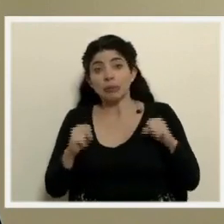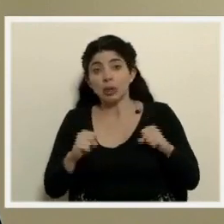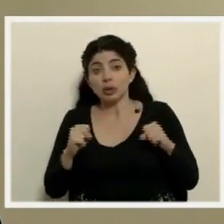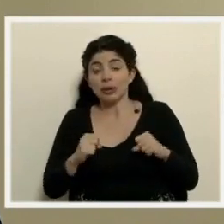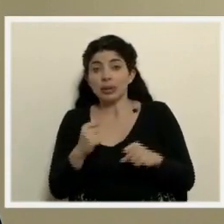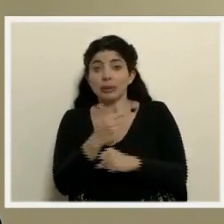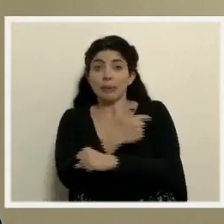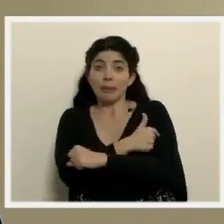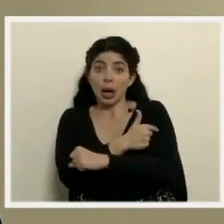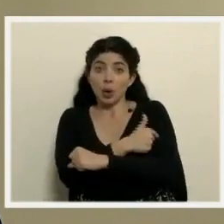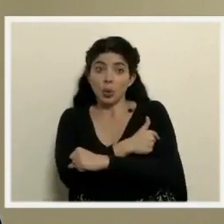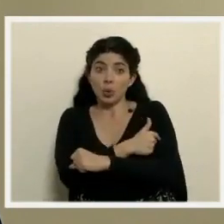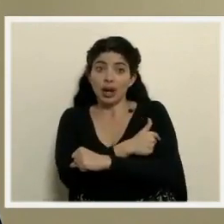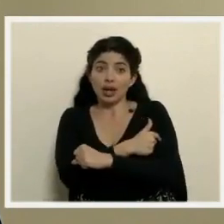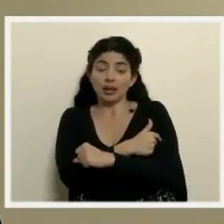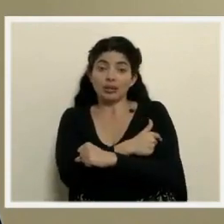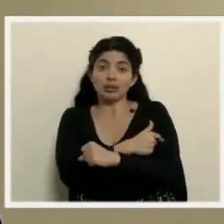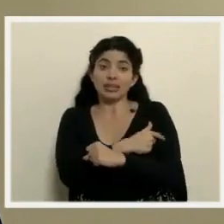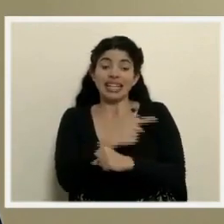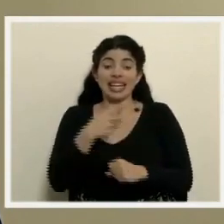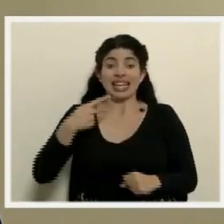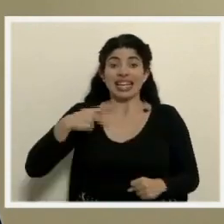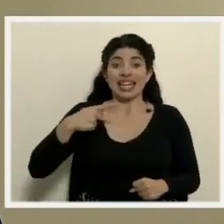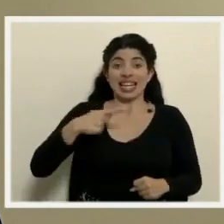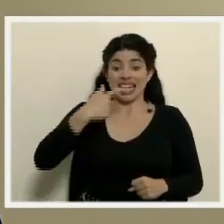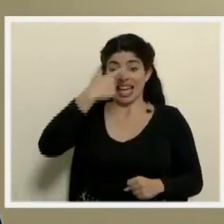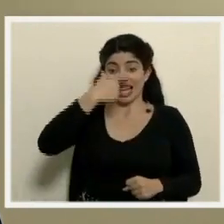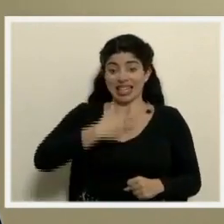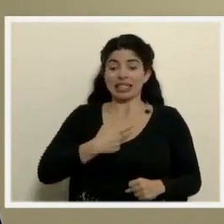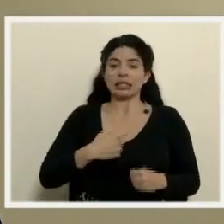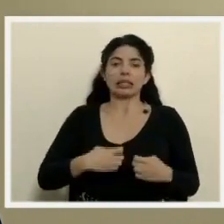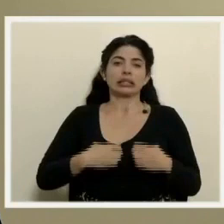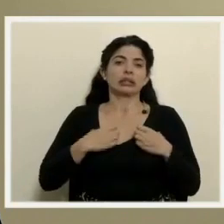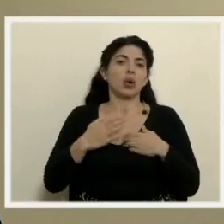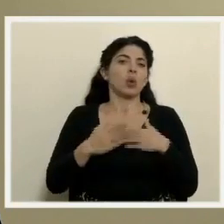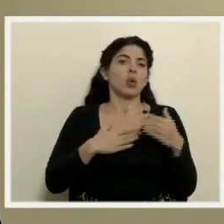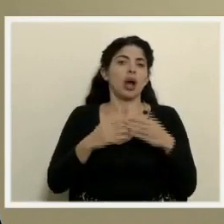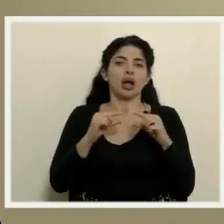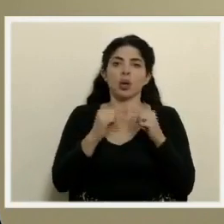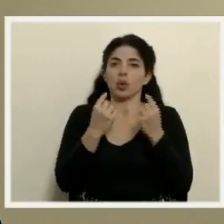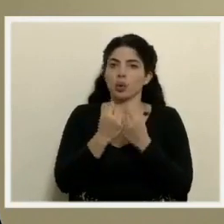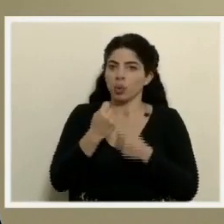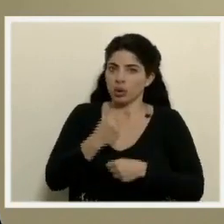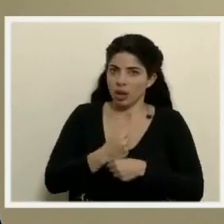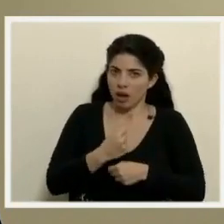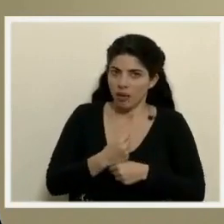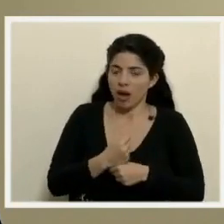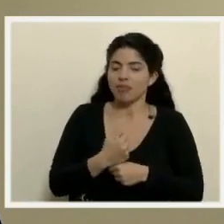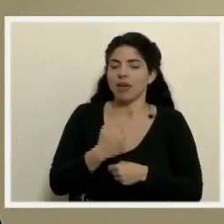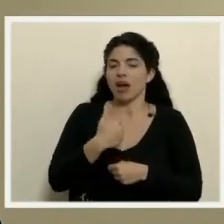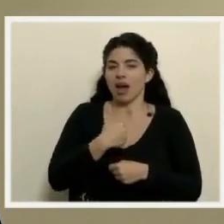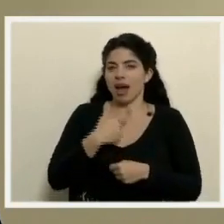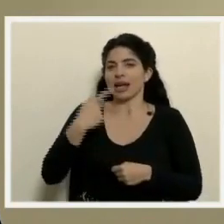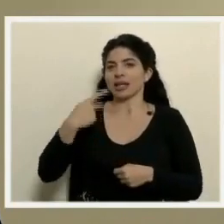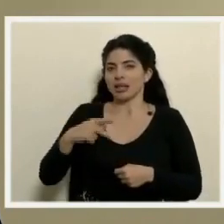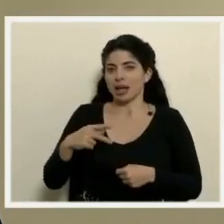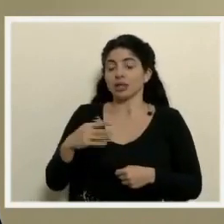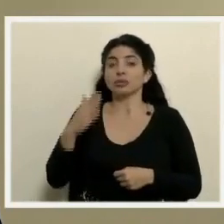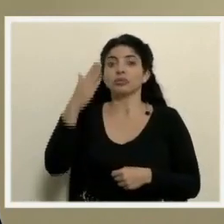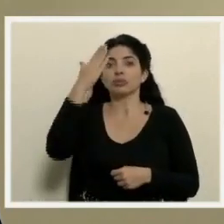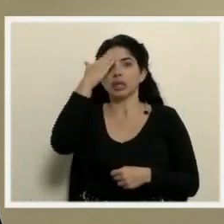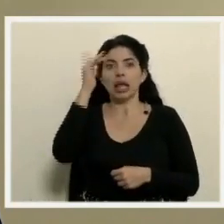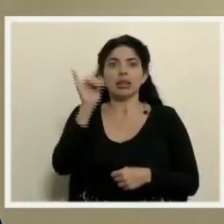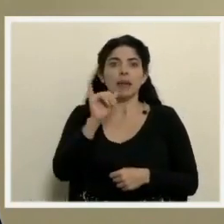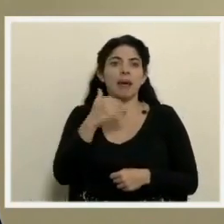vacunación el nivel de exposición siempre va a existir para cualquier grupo laboral siempre va haber un nivel de riesgo sabemos que también hay